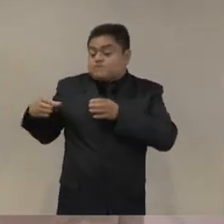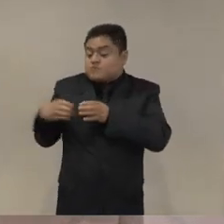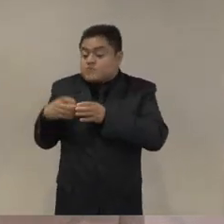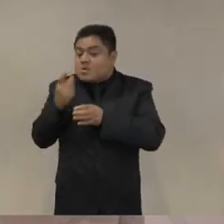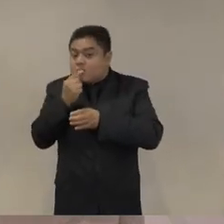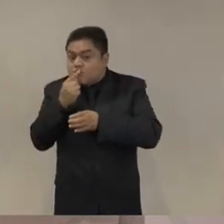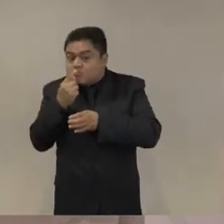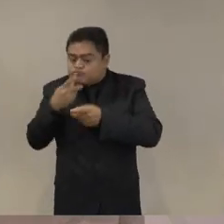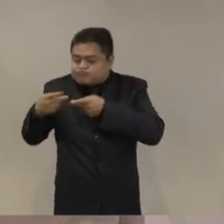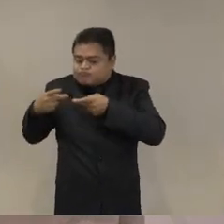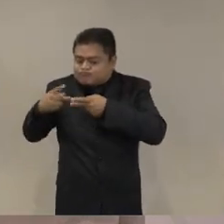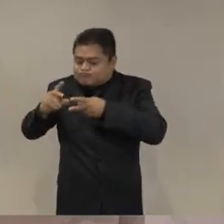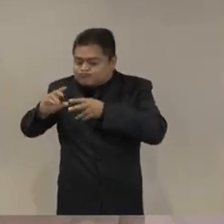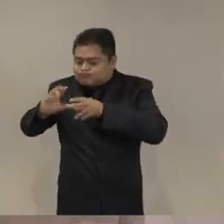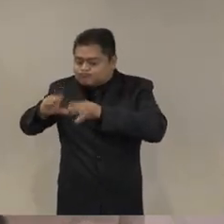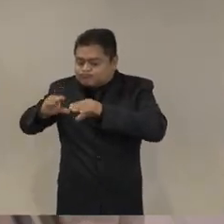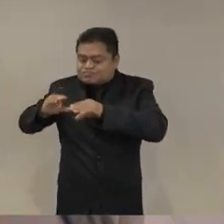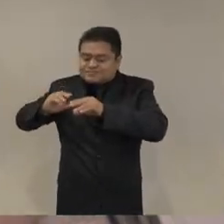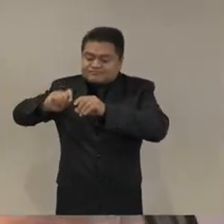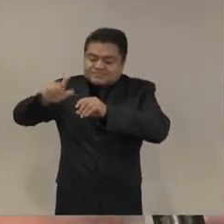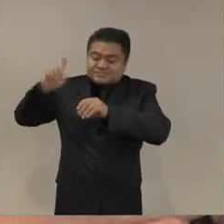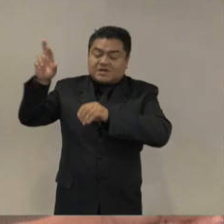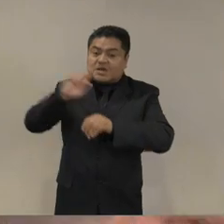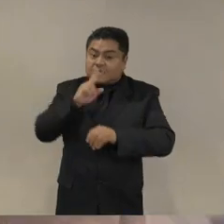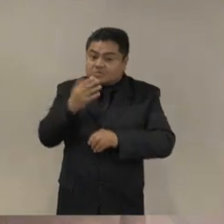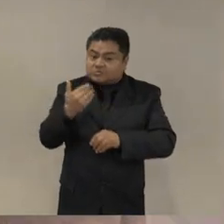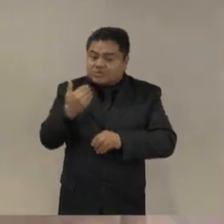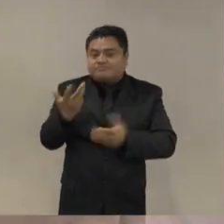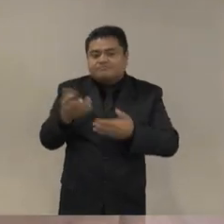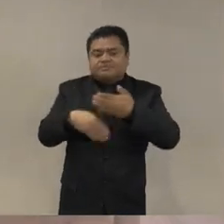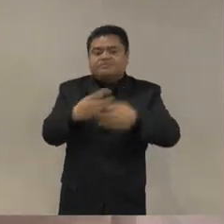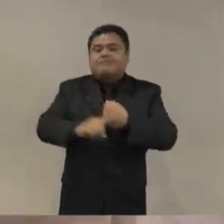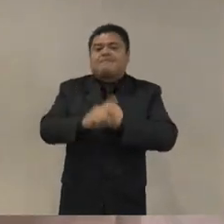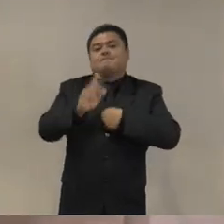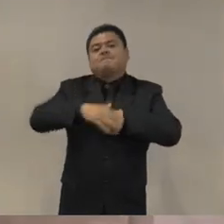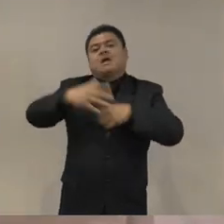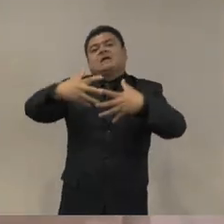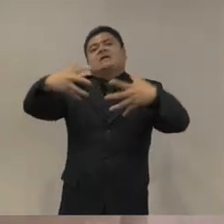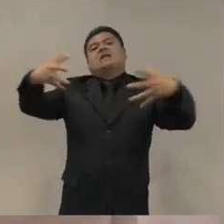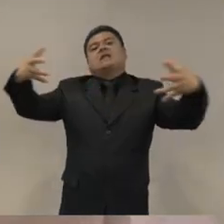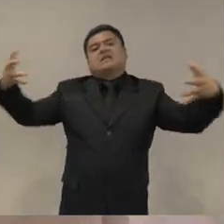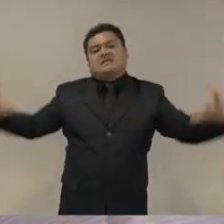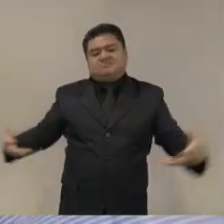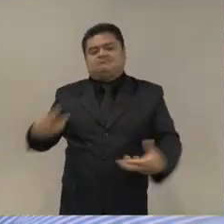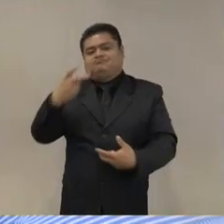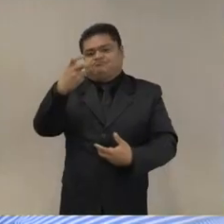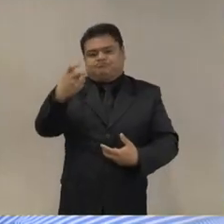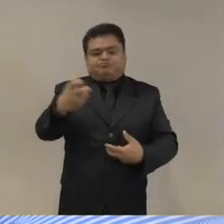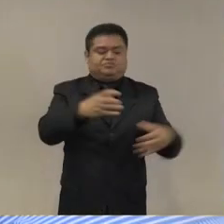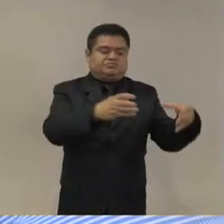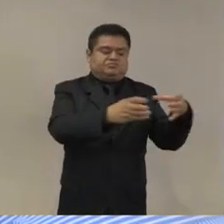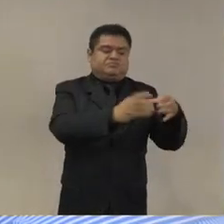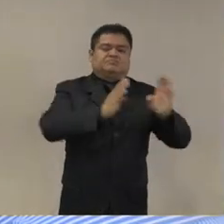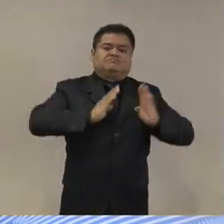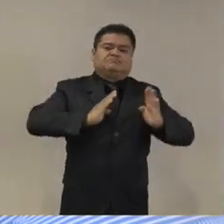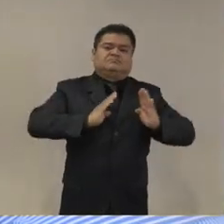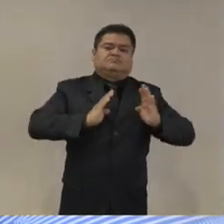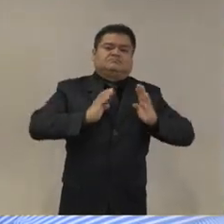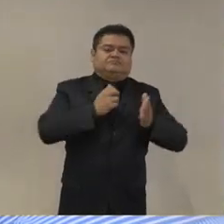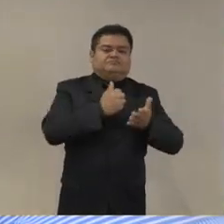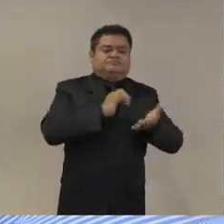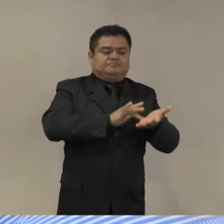pues no hace sino agravarse a mí me gustaría aprovechar que está Anaís y que está